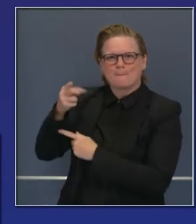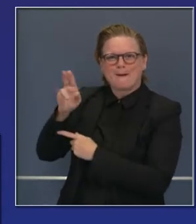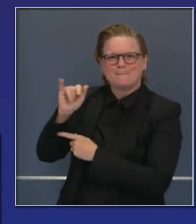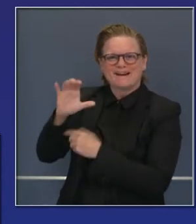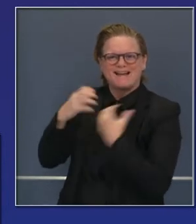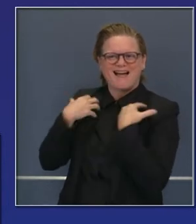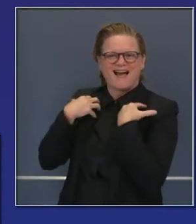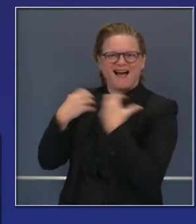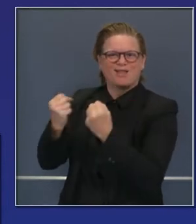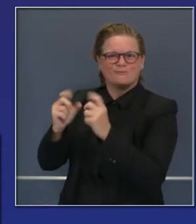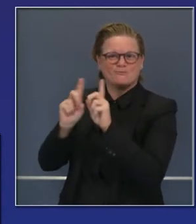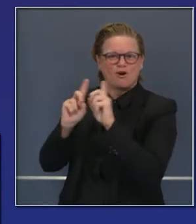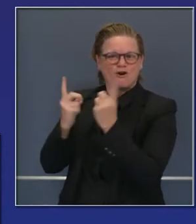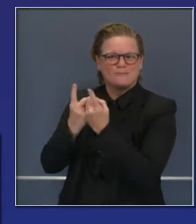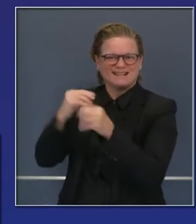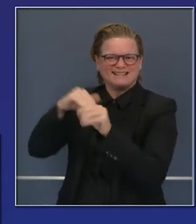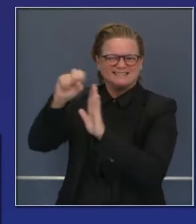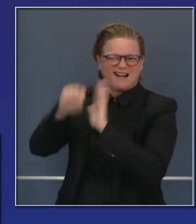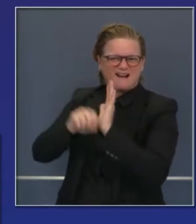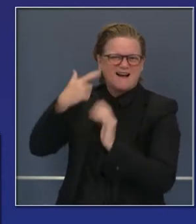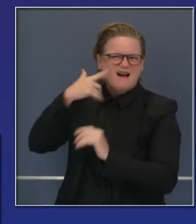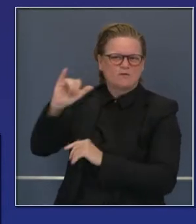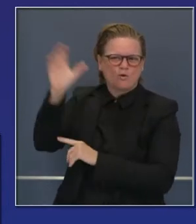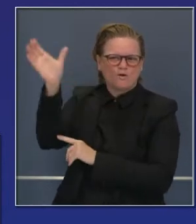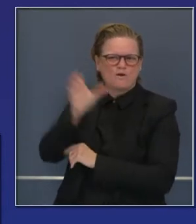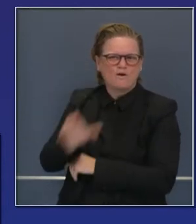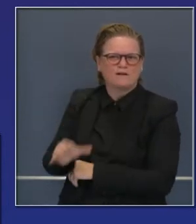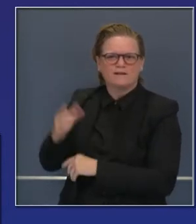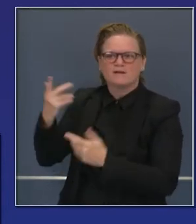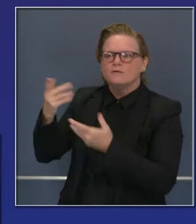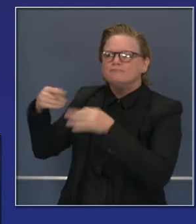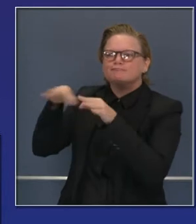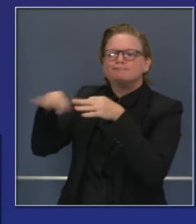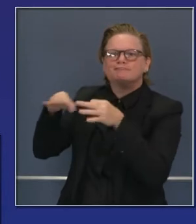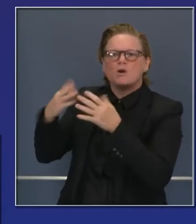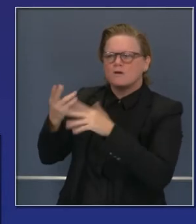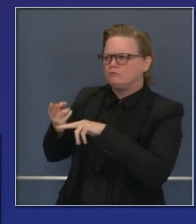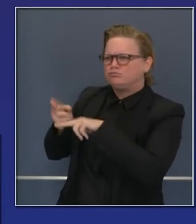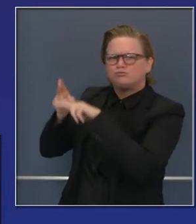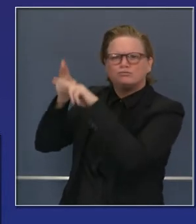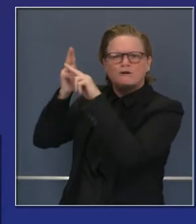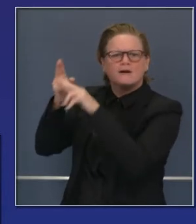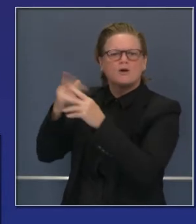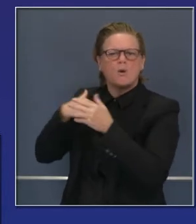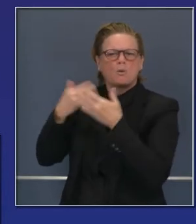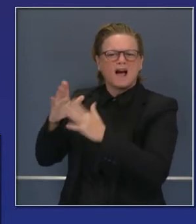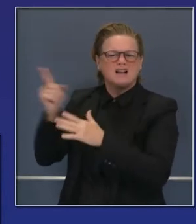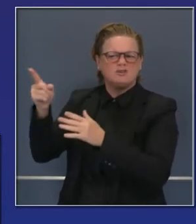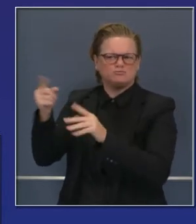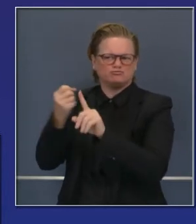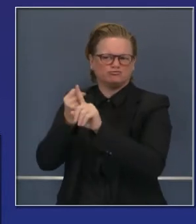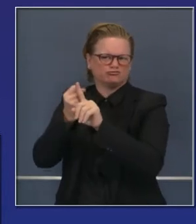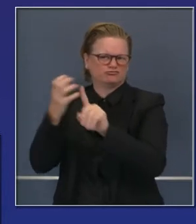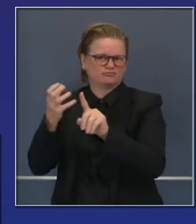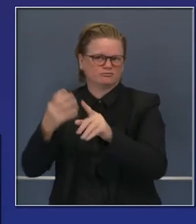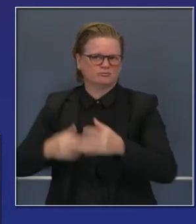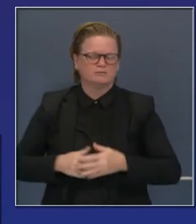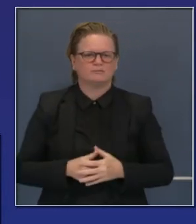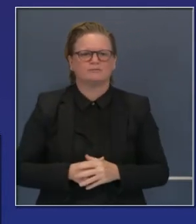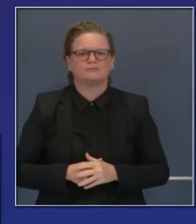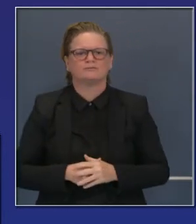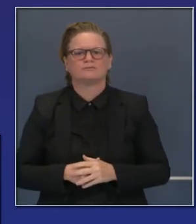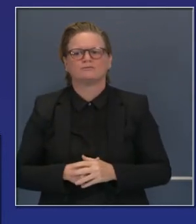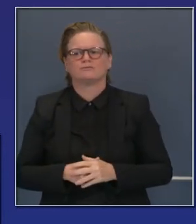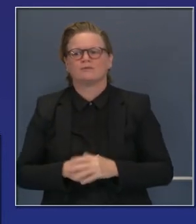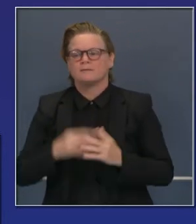sobre lo que estamos posiblemente viendo en los próximos días y sigue en aumento las hospitalizaciones.